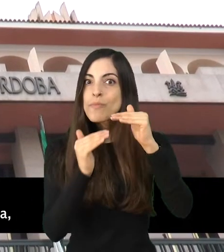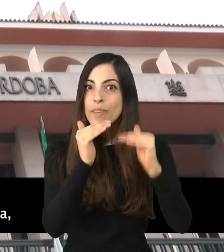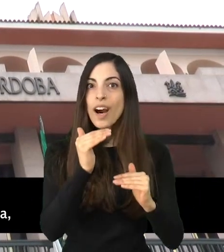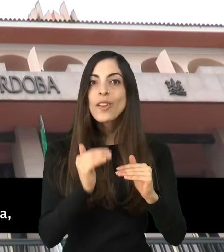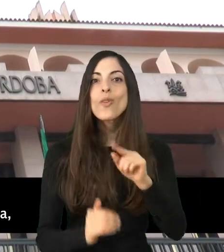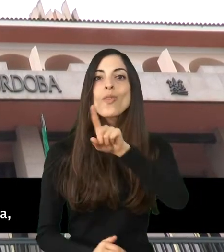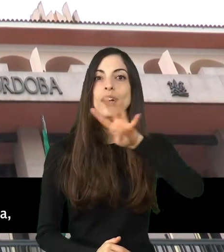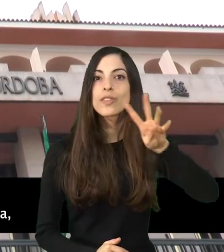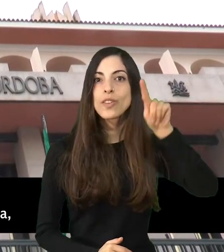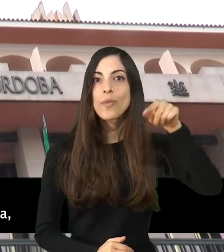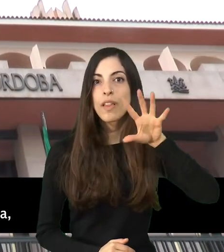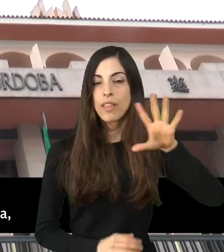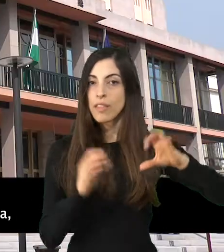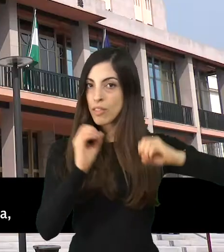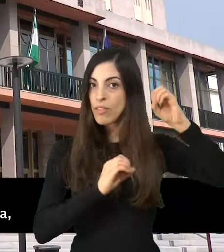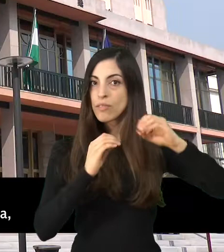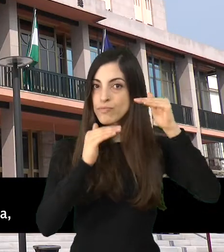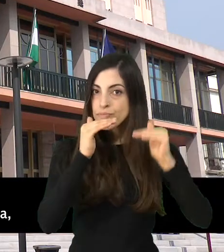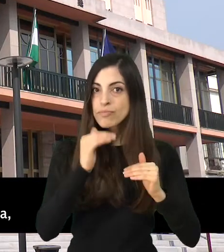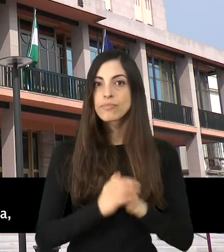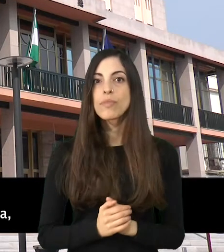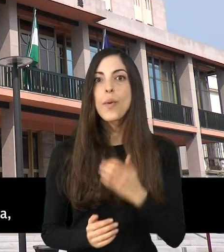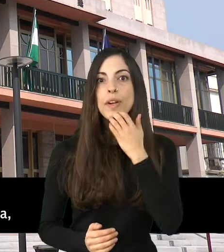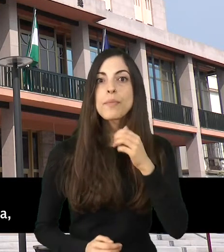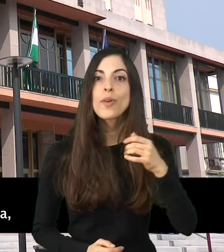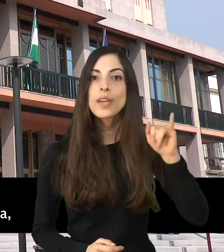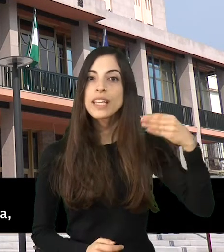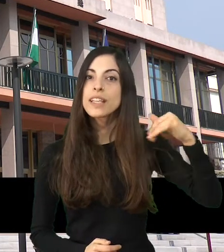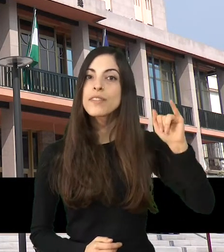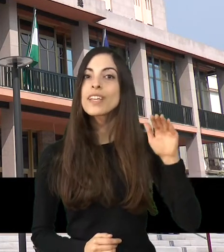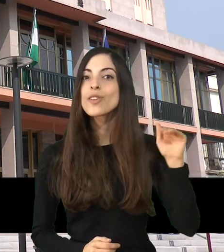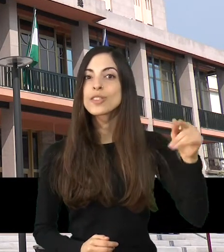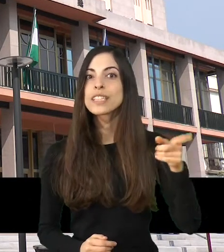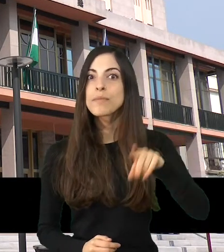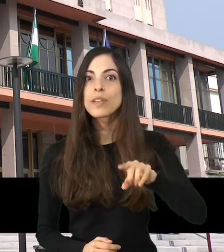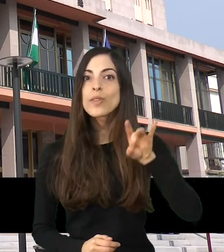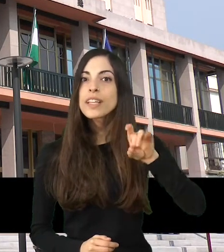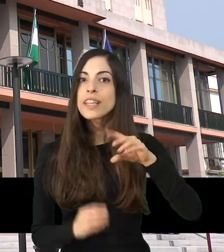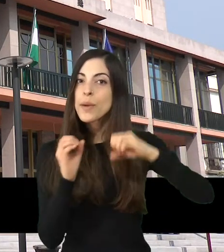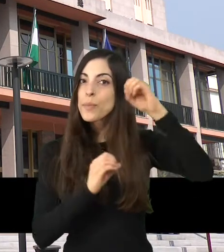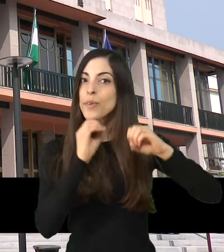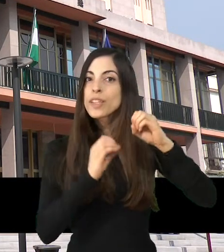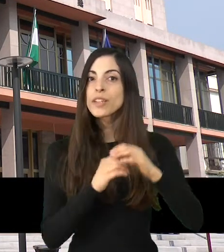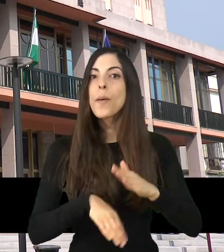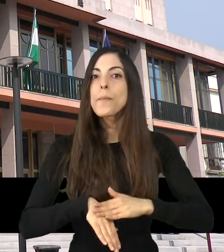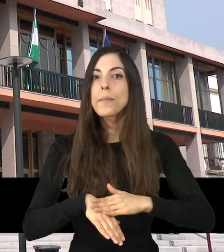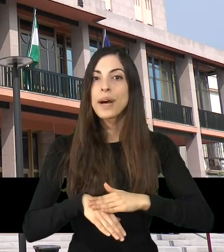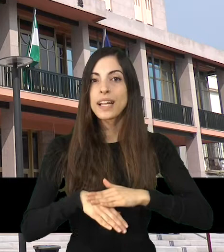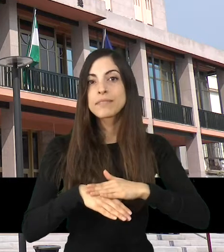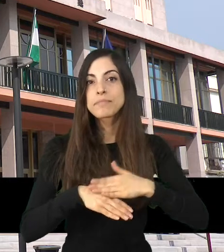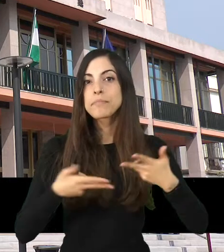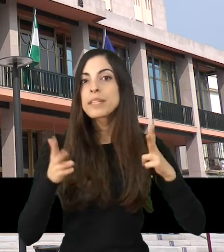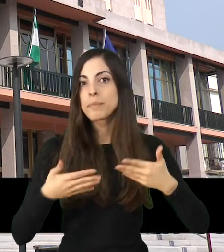impuestos que han bajado un 14,5% como el IBDI rústica o un 15% para las licencias de